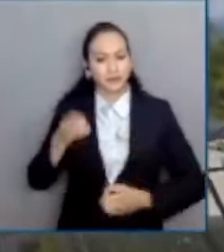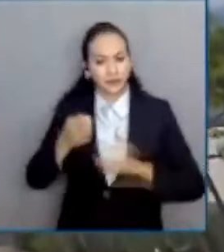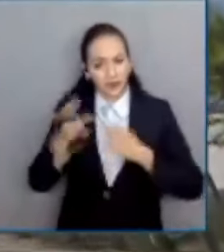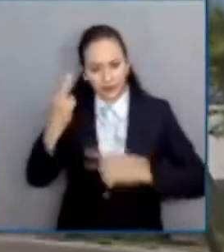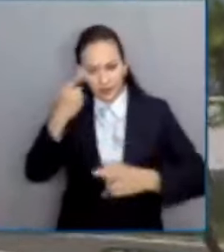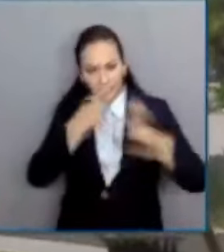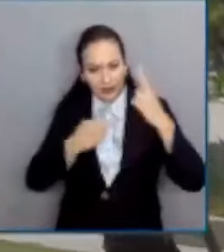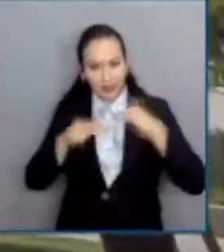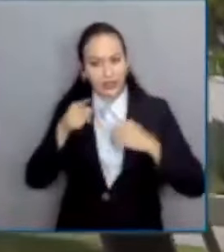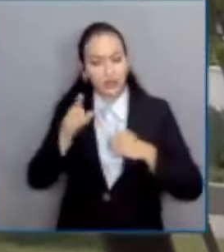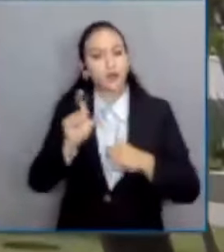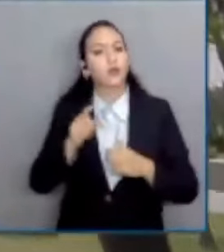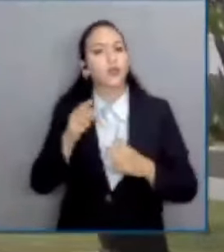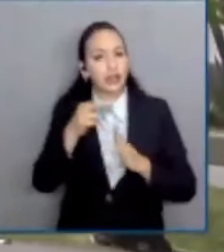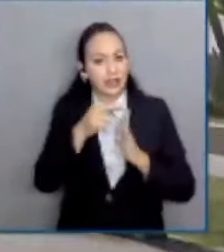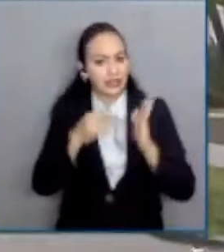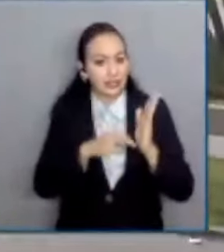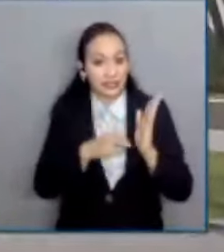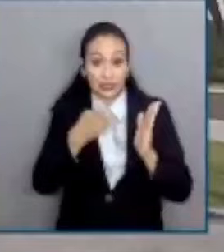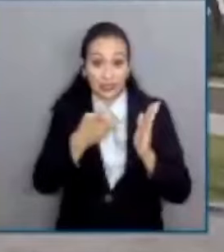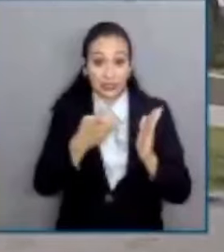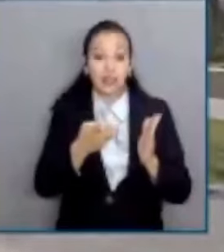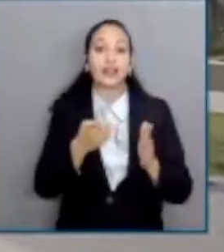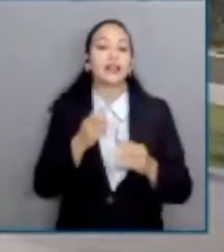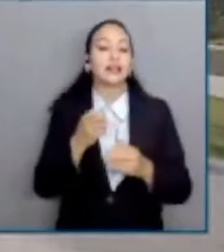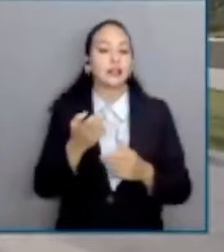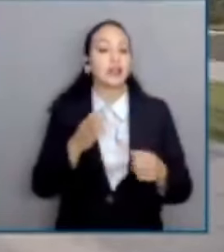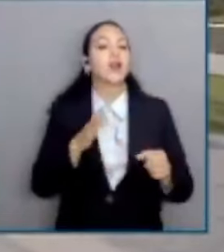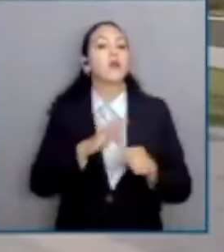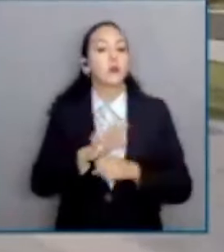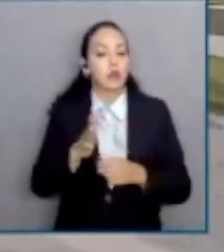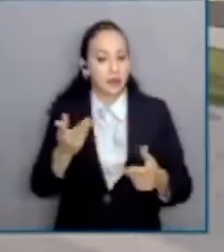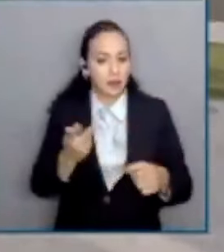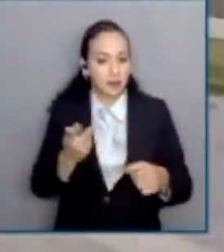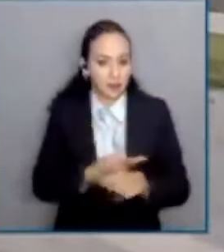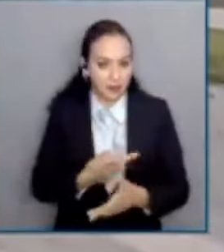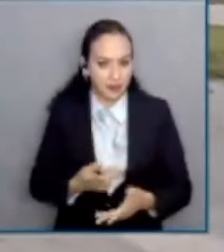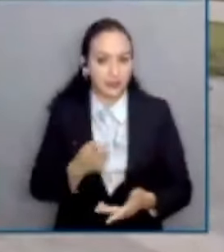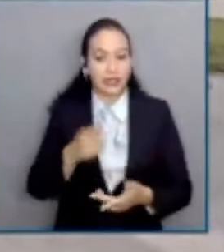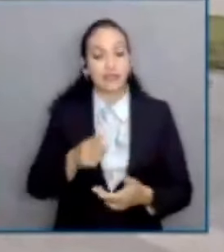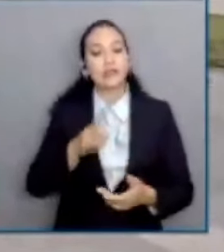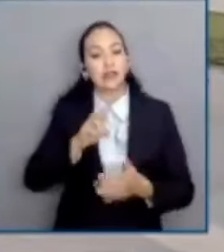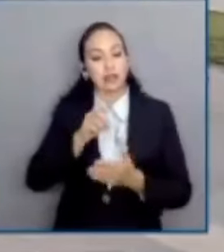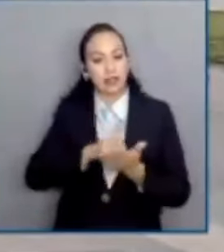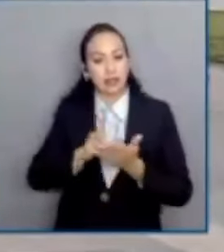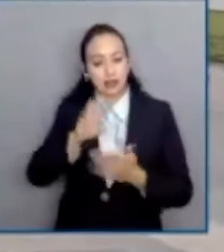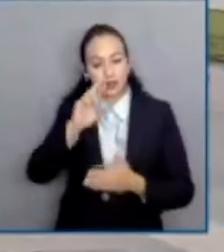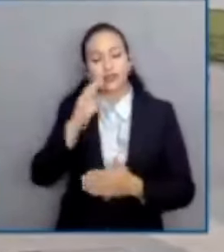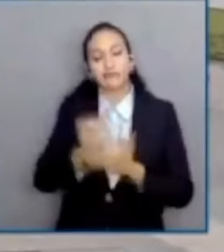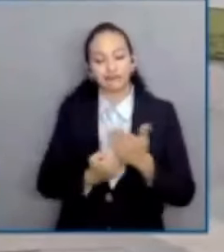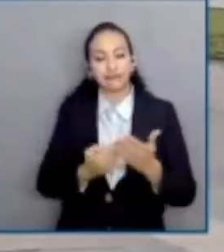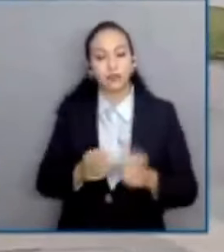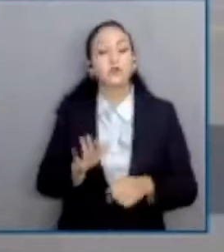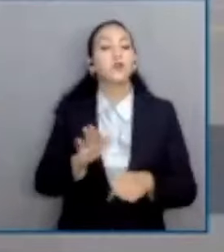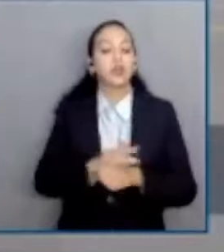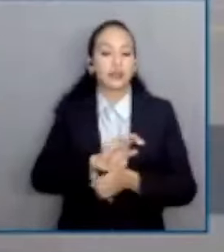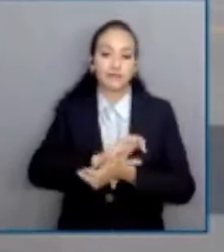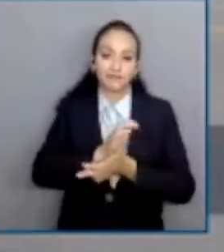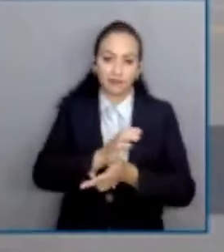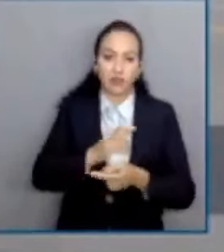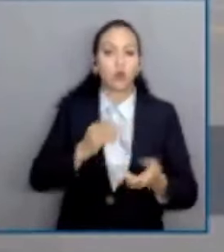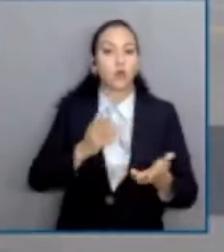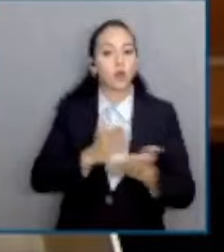disposiciones resultan sobreinclusivas y violatorias del derecho a la igualdad, no discriminación y de acceso a un cargo